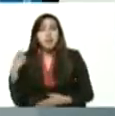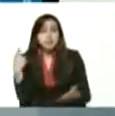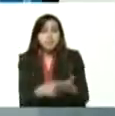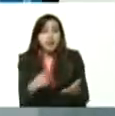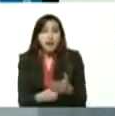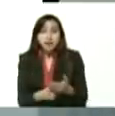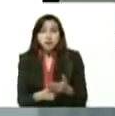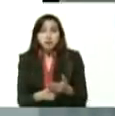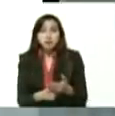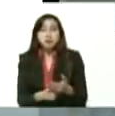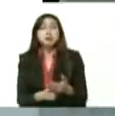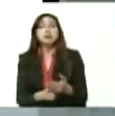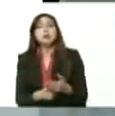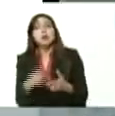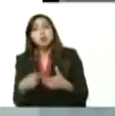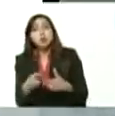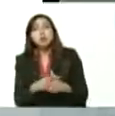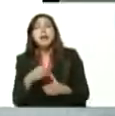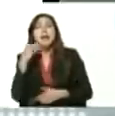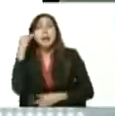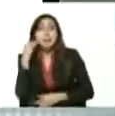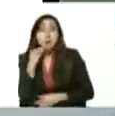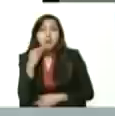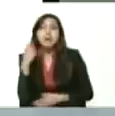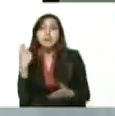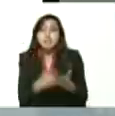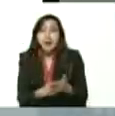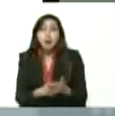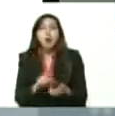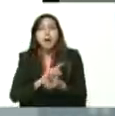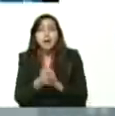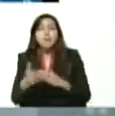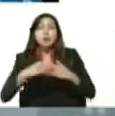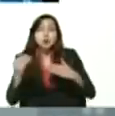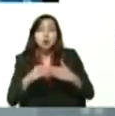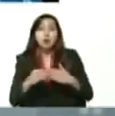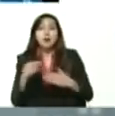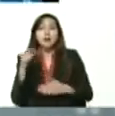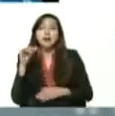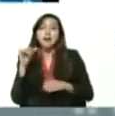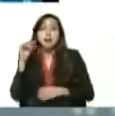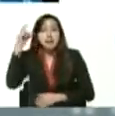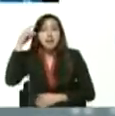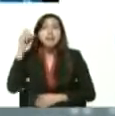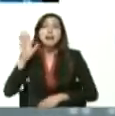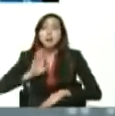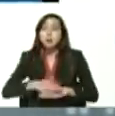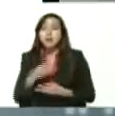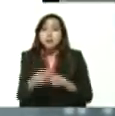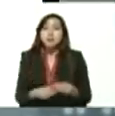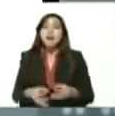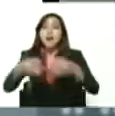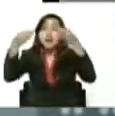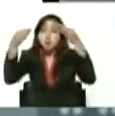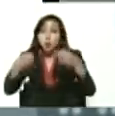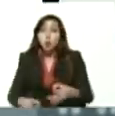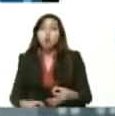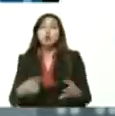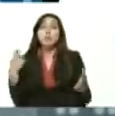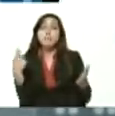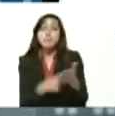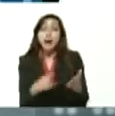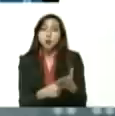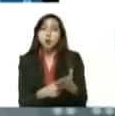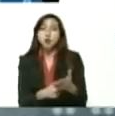esa cuenta, paga en Bolívares al cambio del día y paga exactamente el dinero que tiene que pagar.